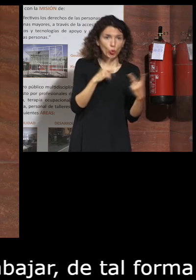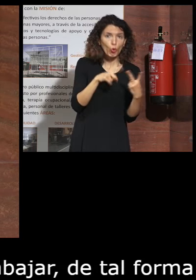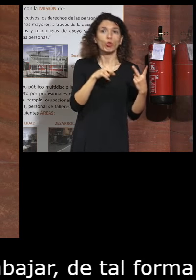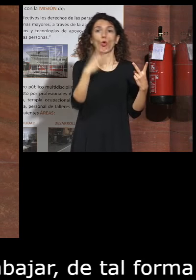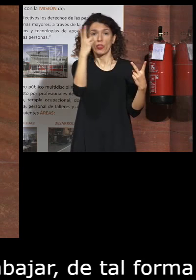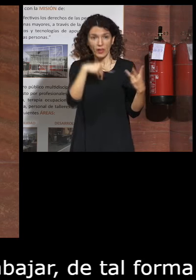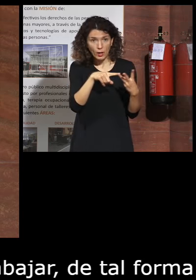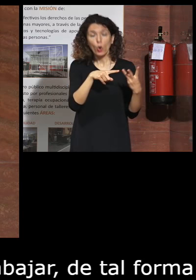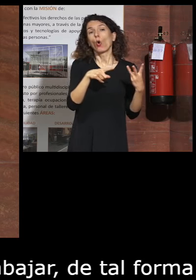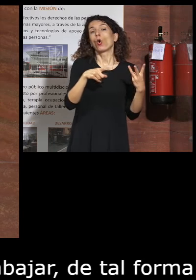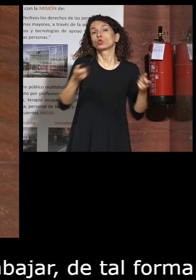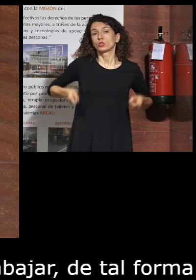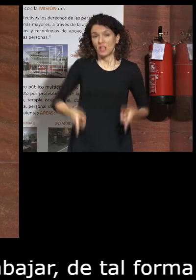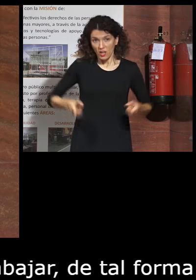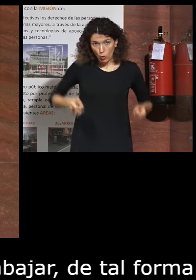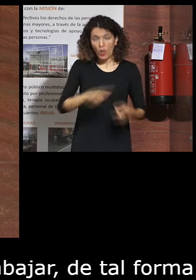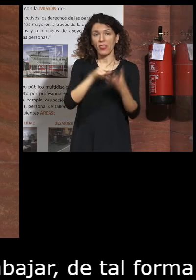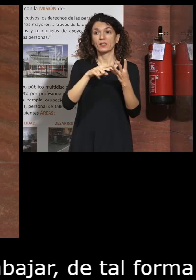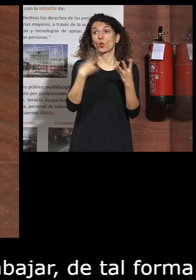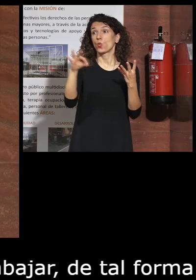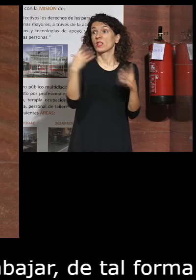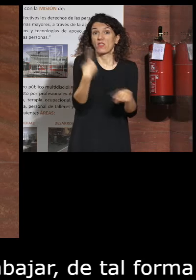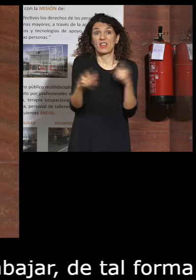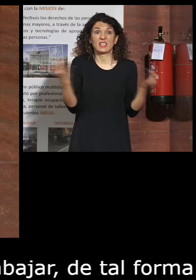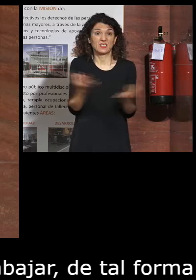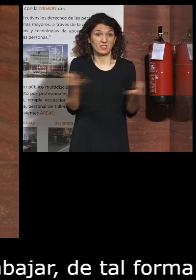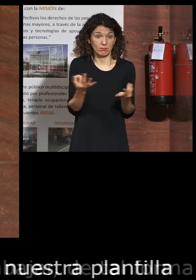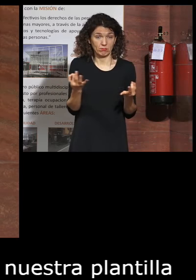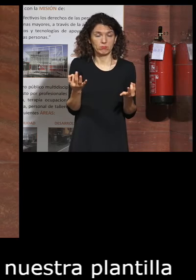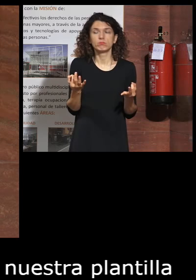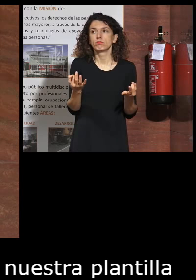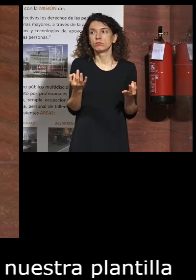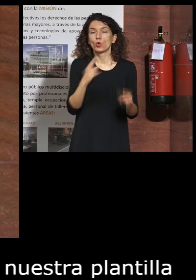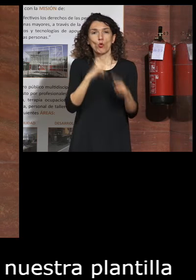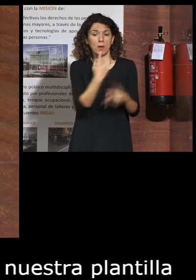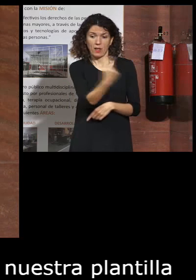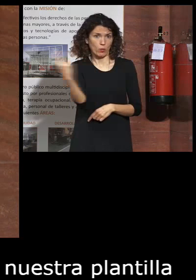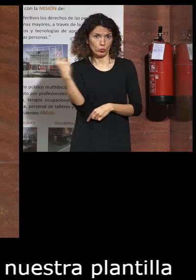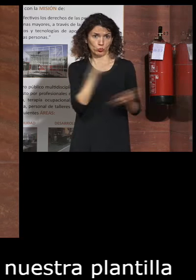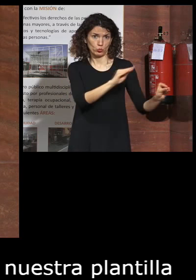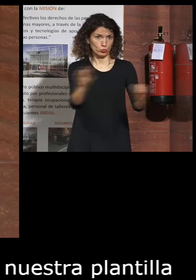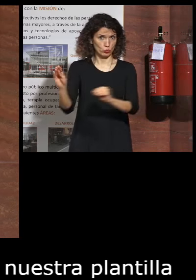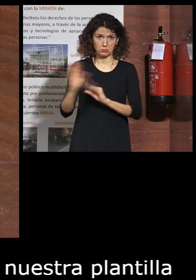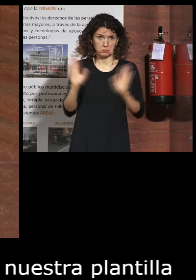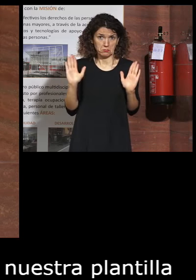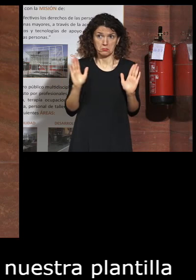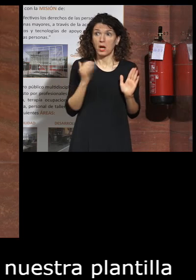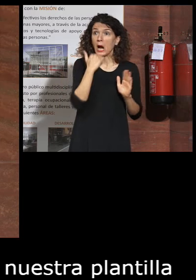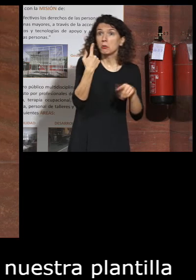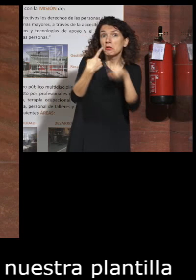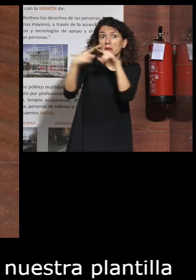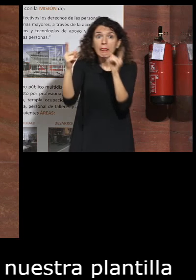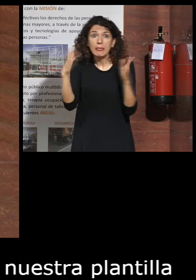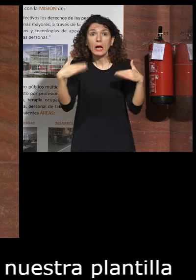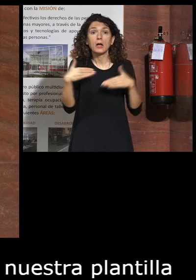es ciego un tercero va en serie de ruedas y la única diferencia es el nombre de cada uno no diferenciamos